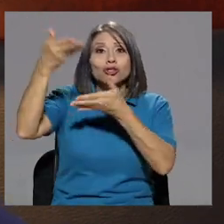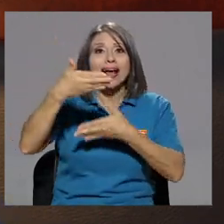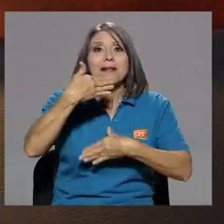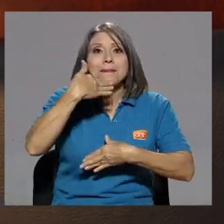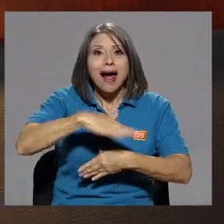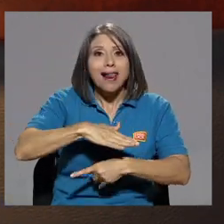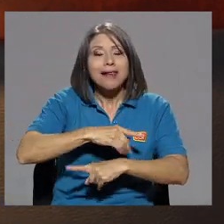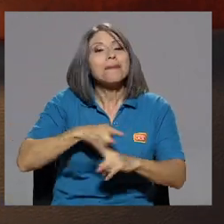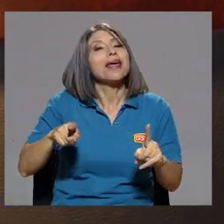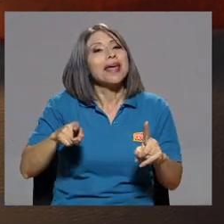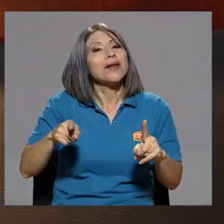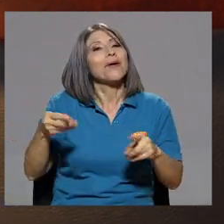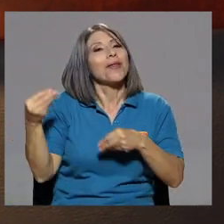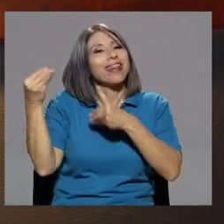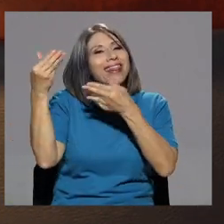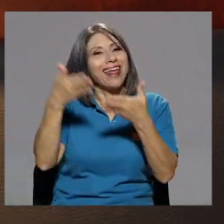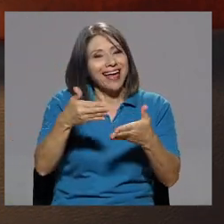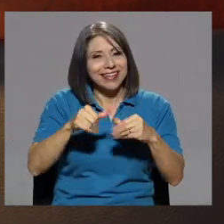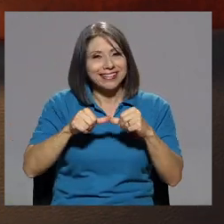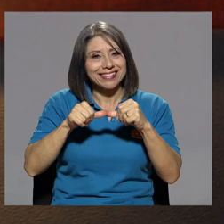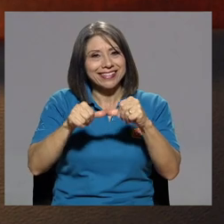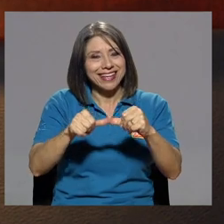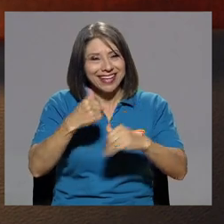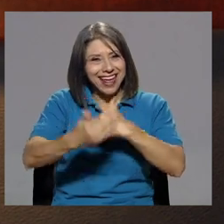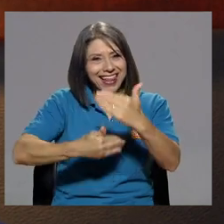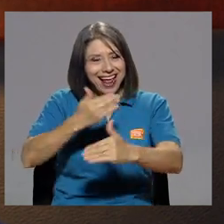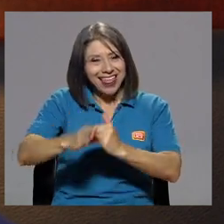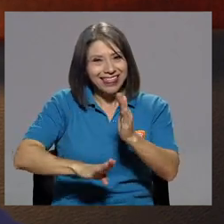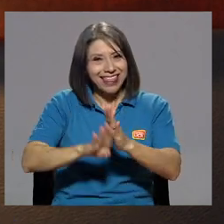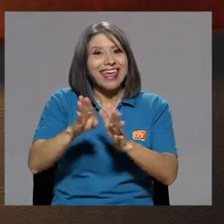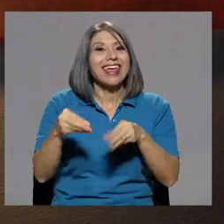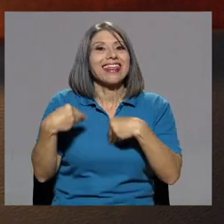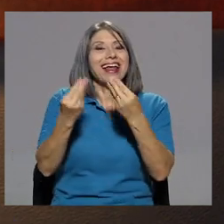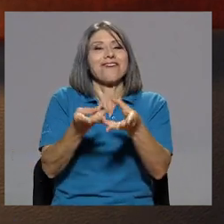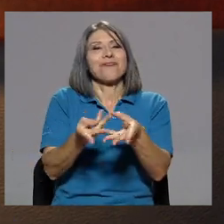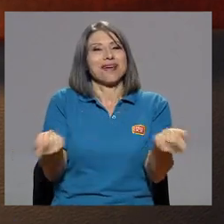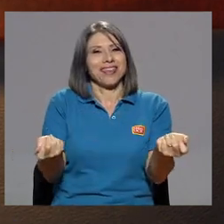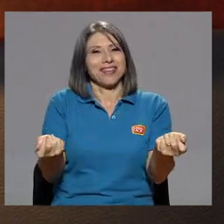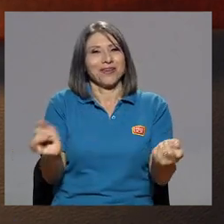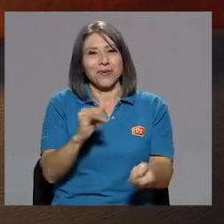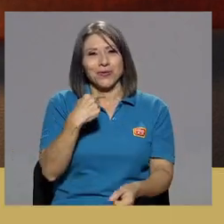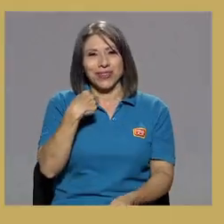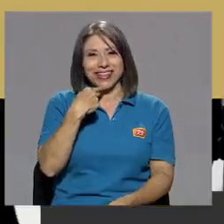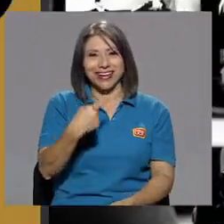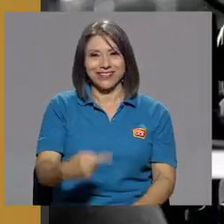pero le da el seguir adelante y el remedio, como digo yo.